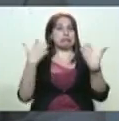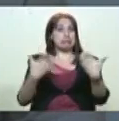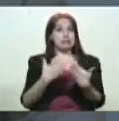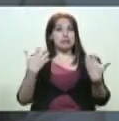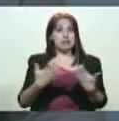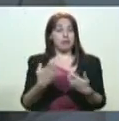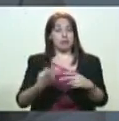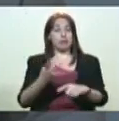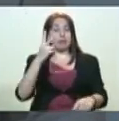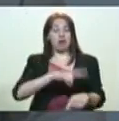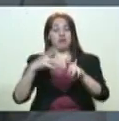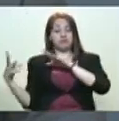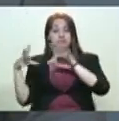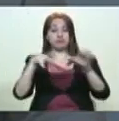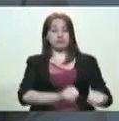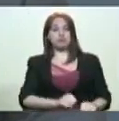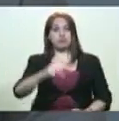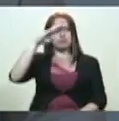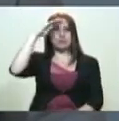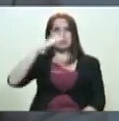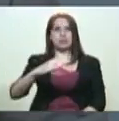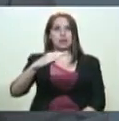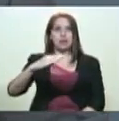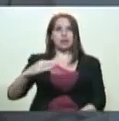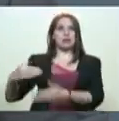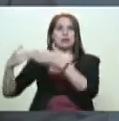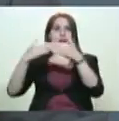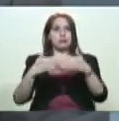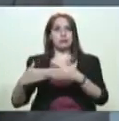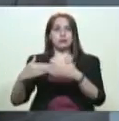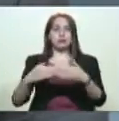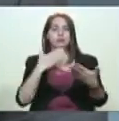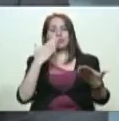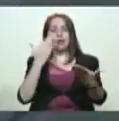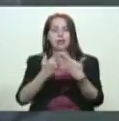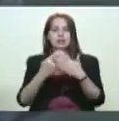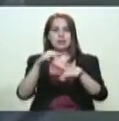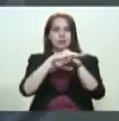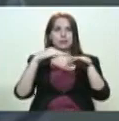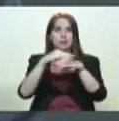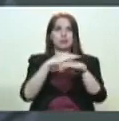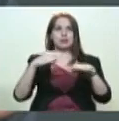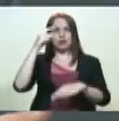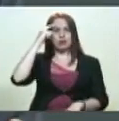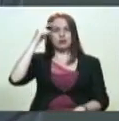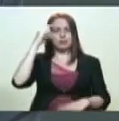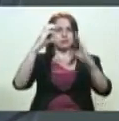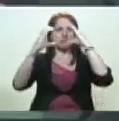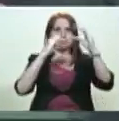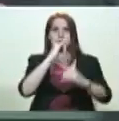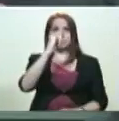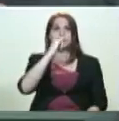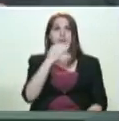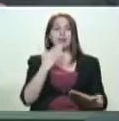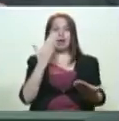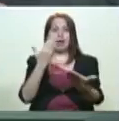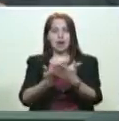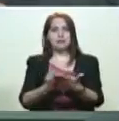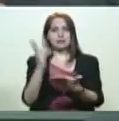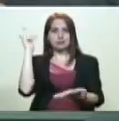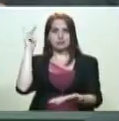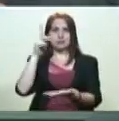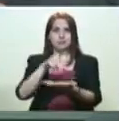nuevamente intervenciones militares de potencias extranjeras. Bueno, agradecemos al ministro del Poder Popular para la comunicación e información. Gracias, ministro, por haber